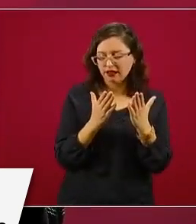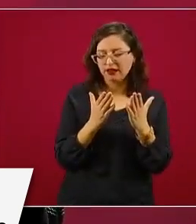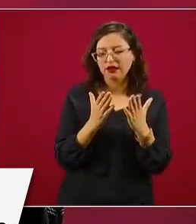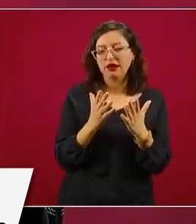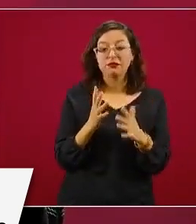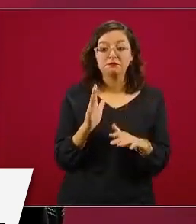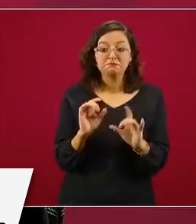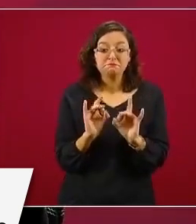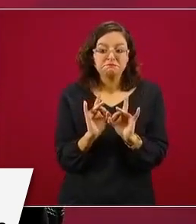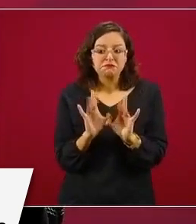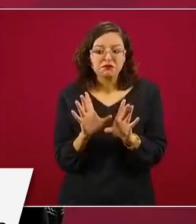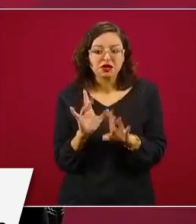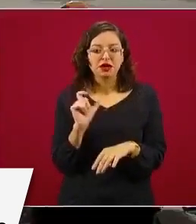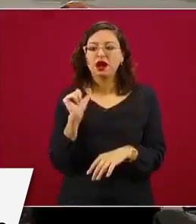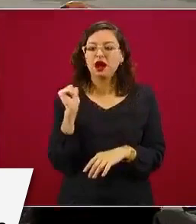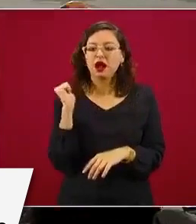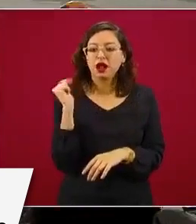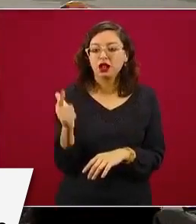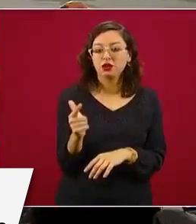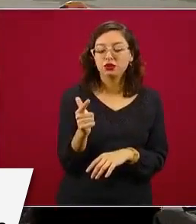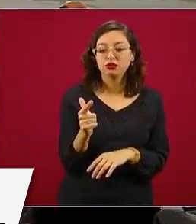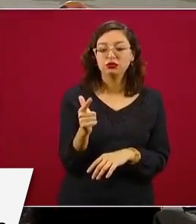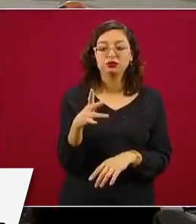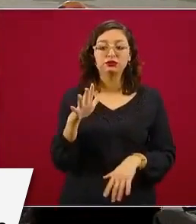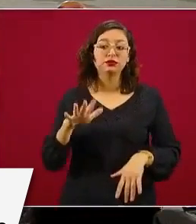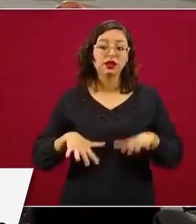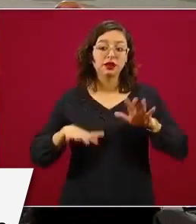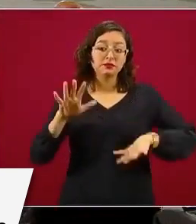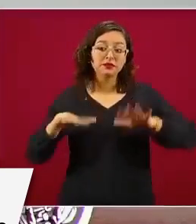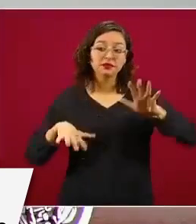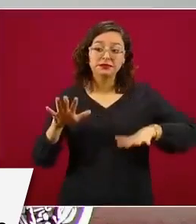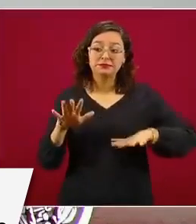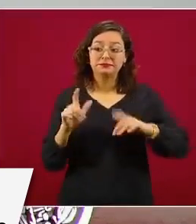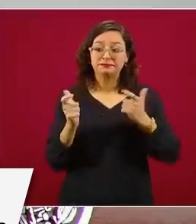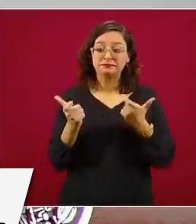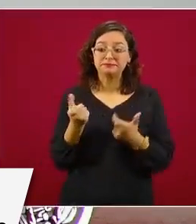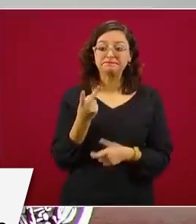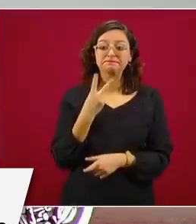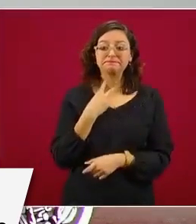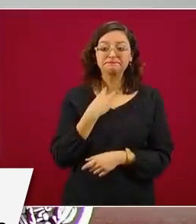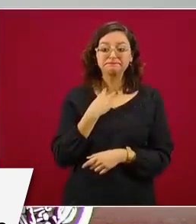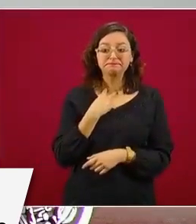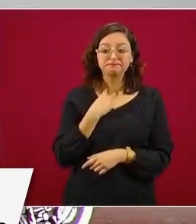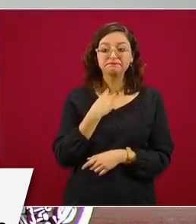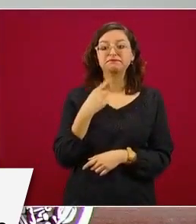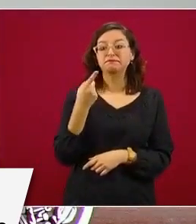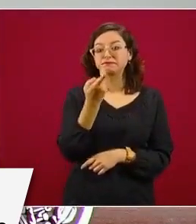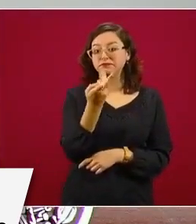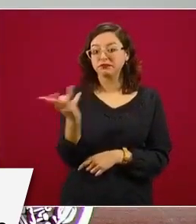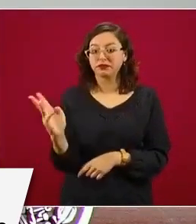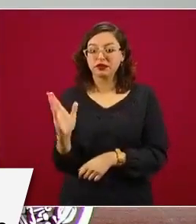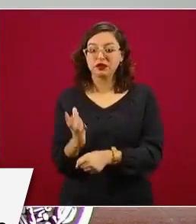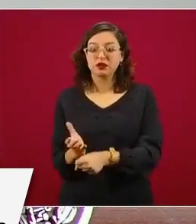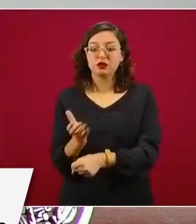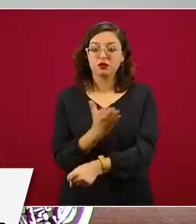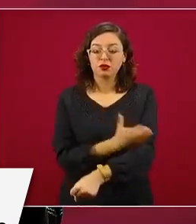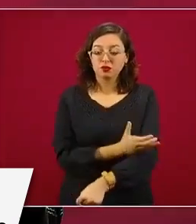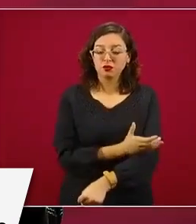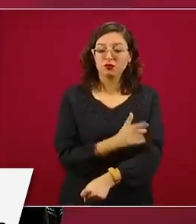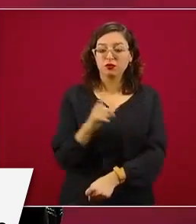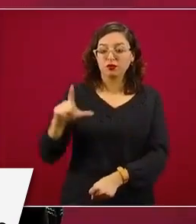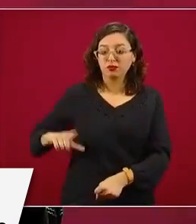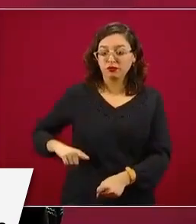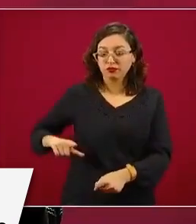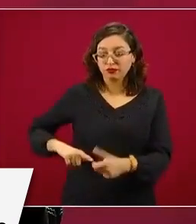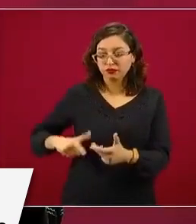conocemos, pero que muchas veces tienen que ver con razones económicas, los compañeros que están en territorio, los servidores